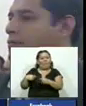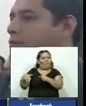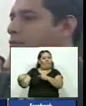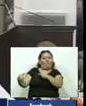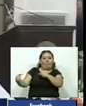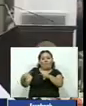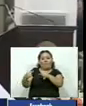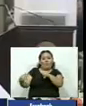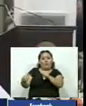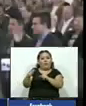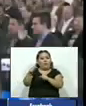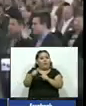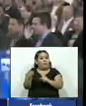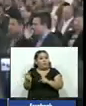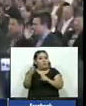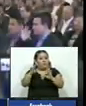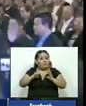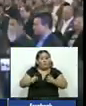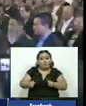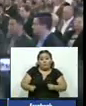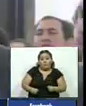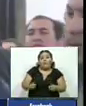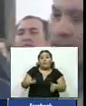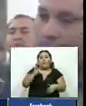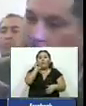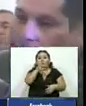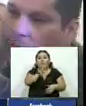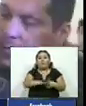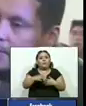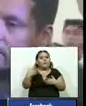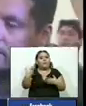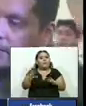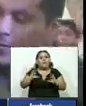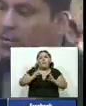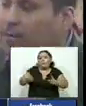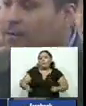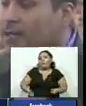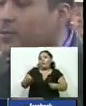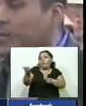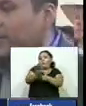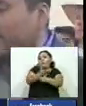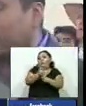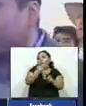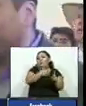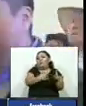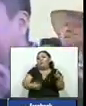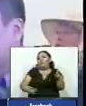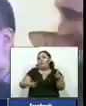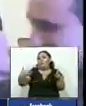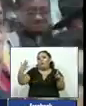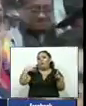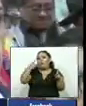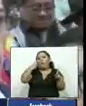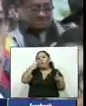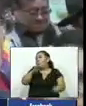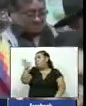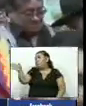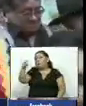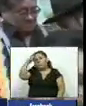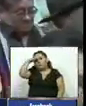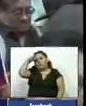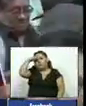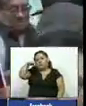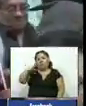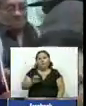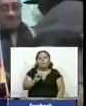rechazo férreo a este nuevo gobierno al cual acusan de haber gestado un golpe de estado contra Evo Morales ahora asilado en México estamos buscando